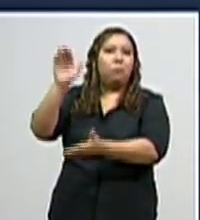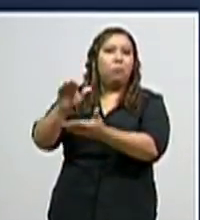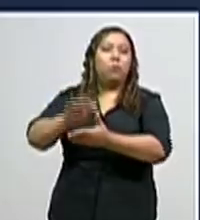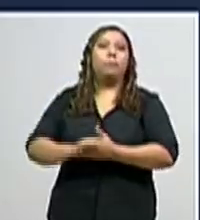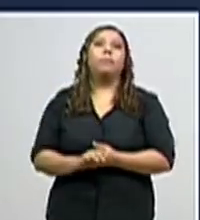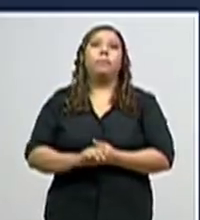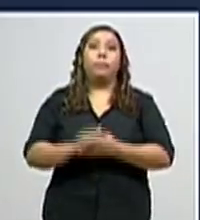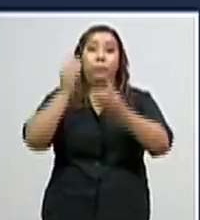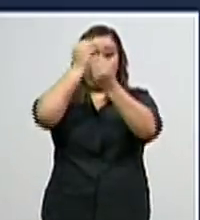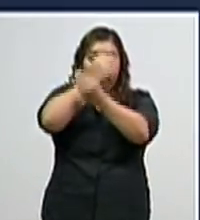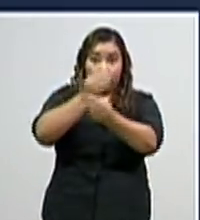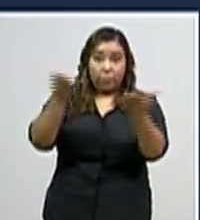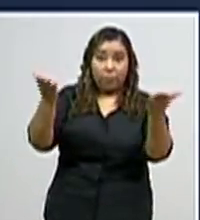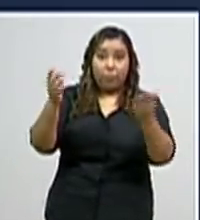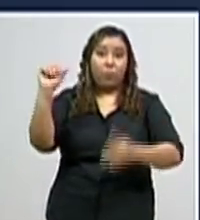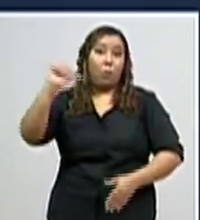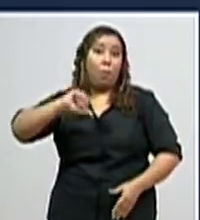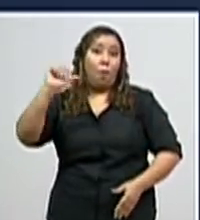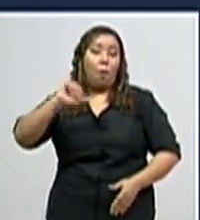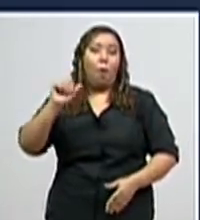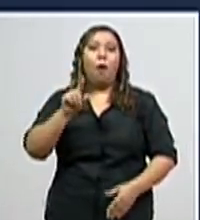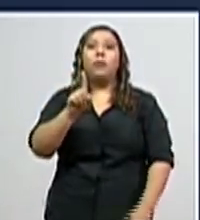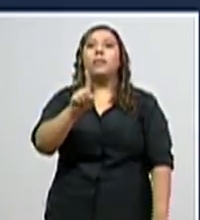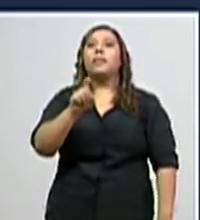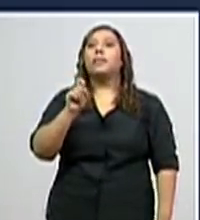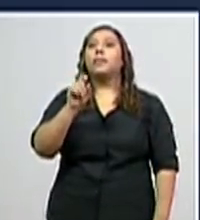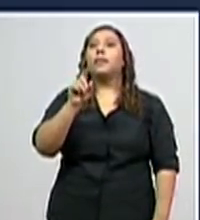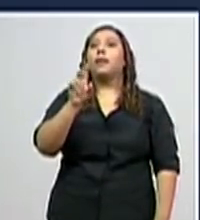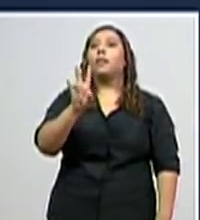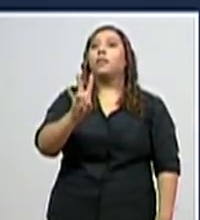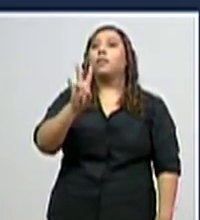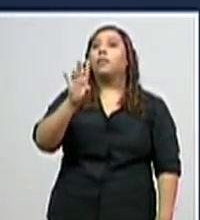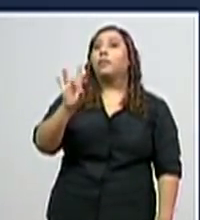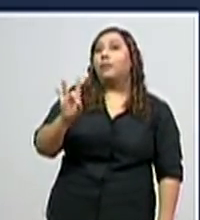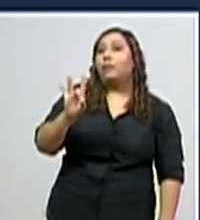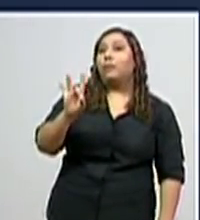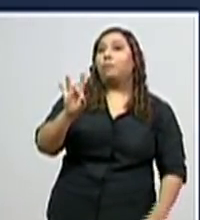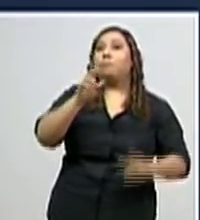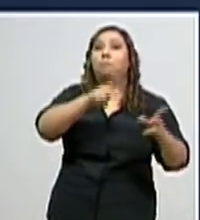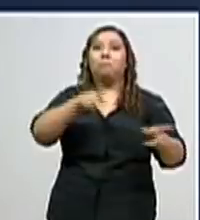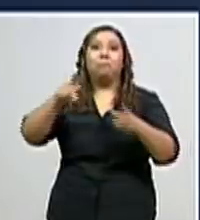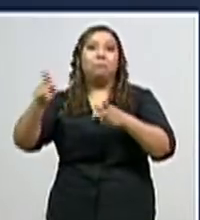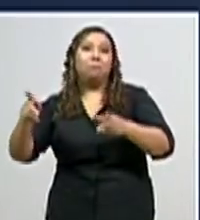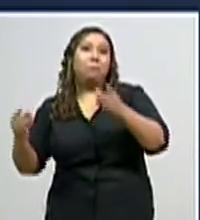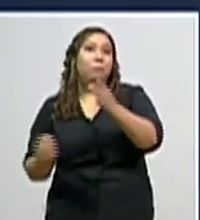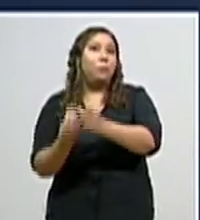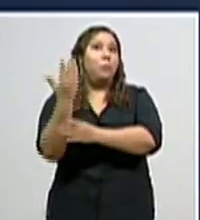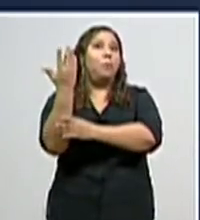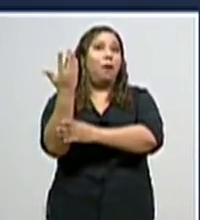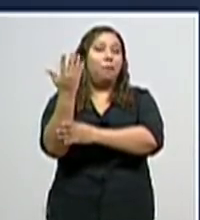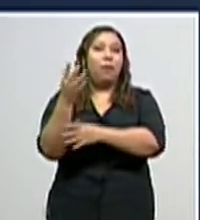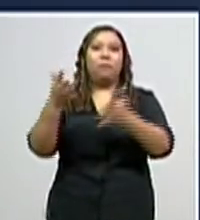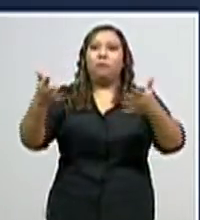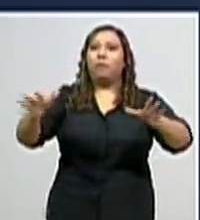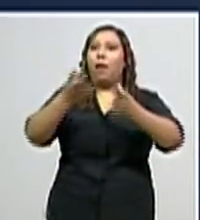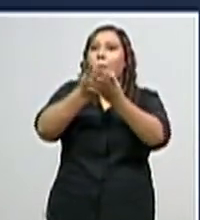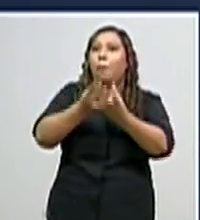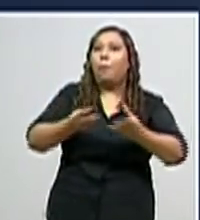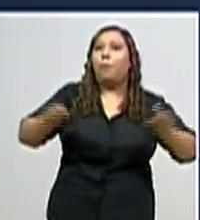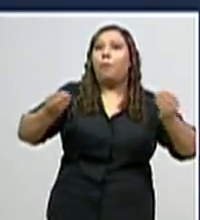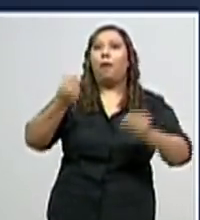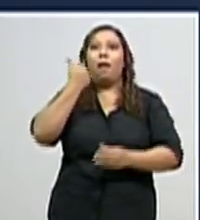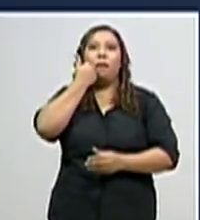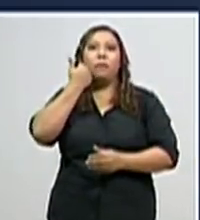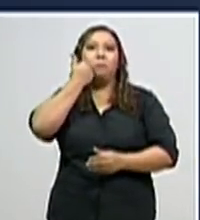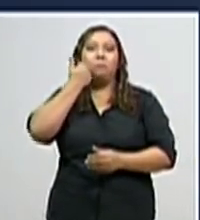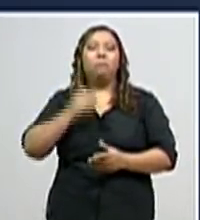confirmar que hoy podemos declarar 178 nuevos compatriotas que se han recuperado por el COVID-19.